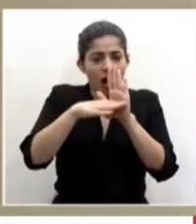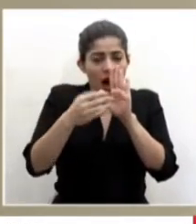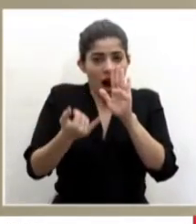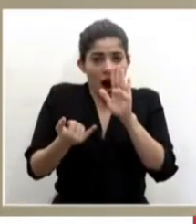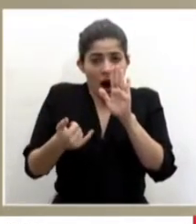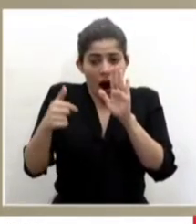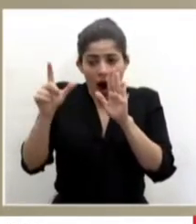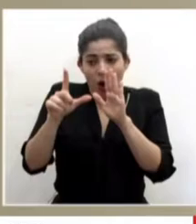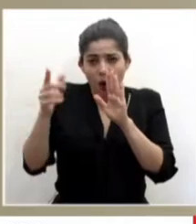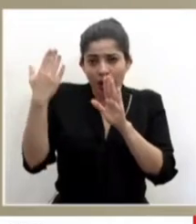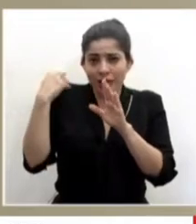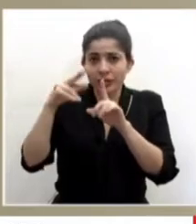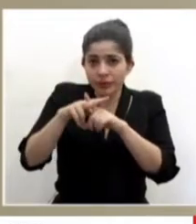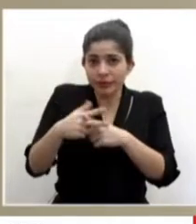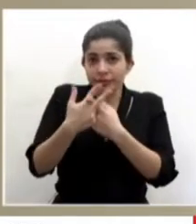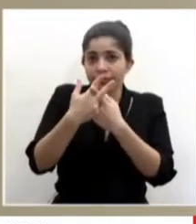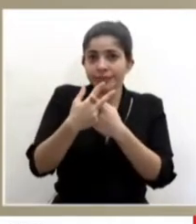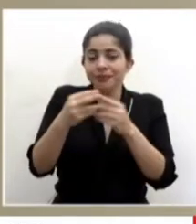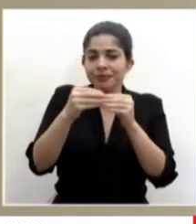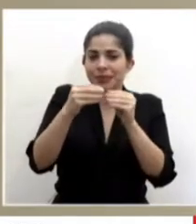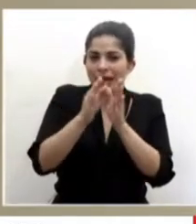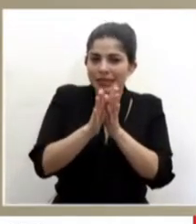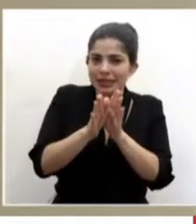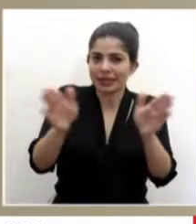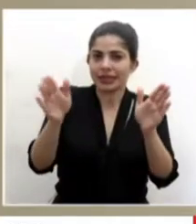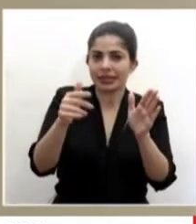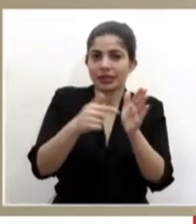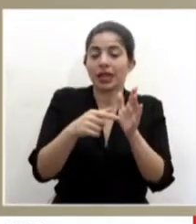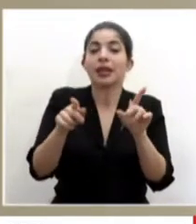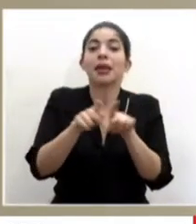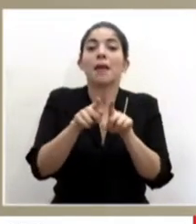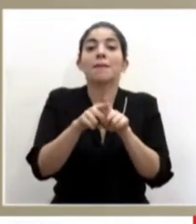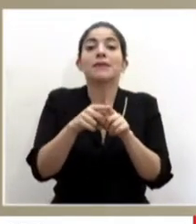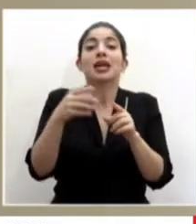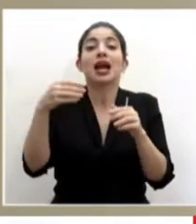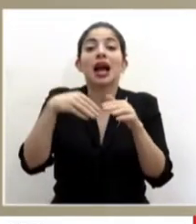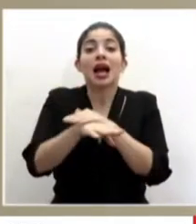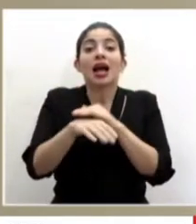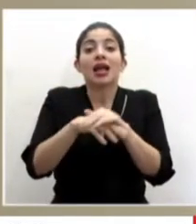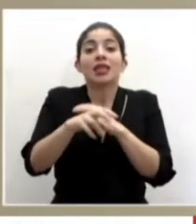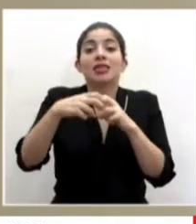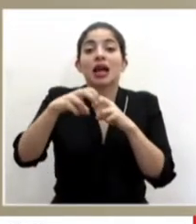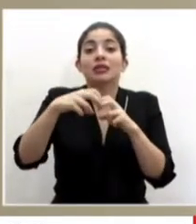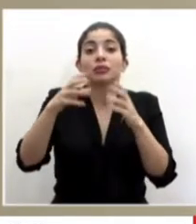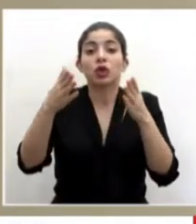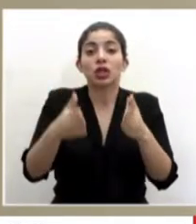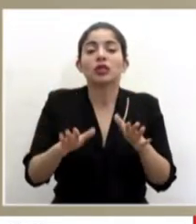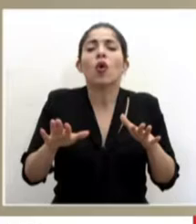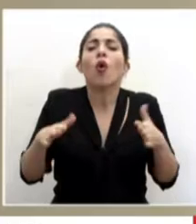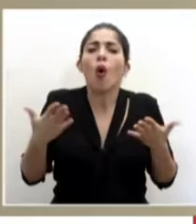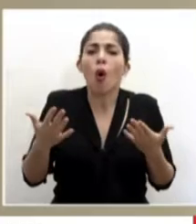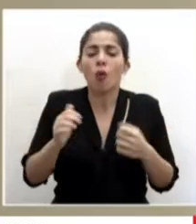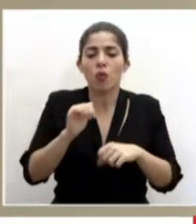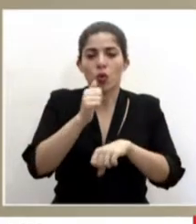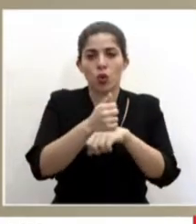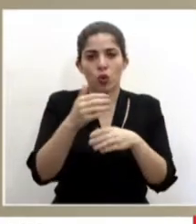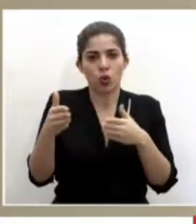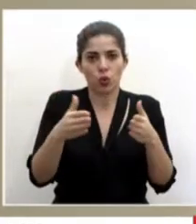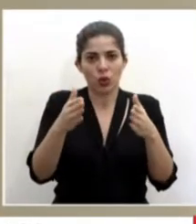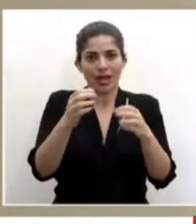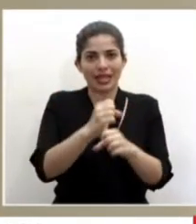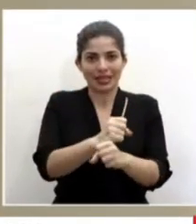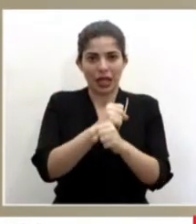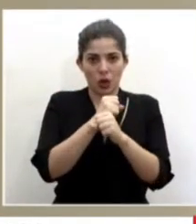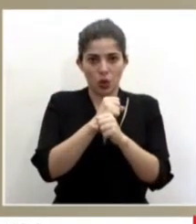este lunes y facilitar un ingreso de transportistas mediante una ruta segura, no